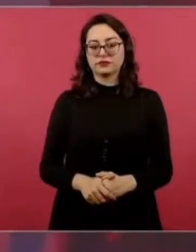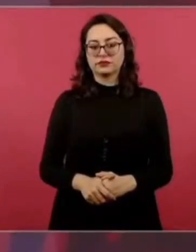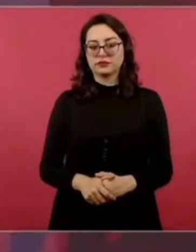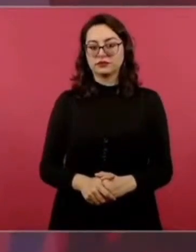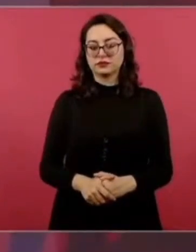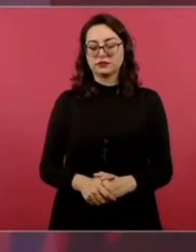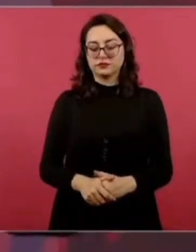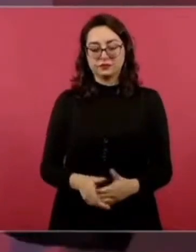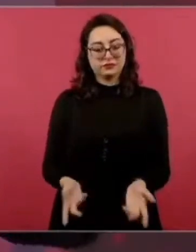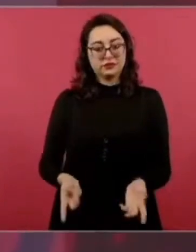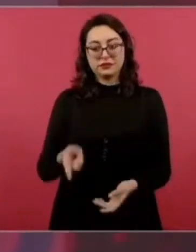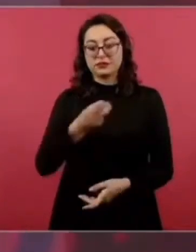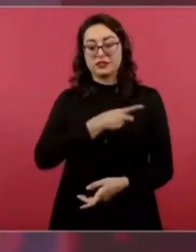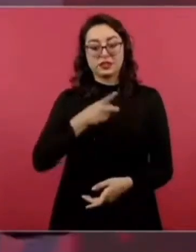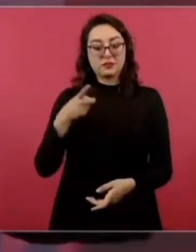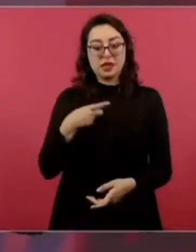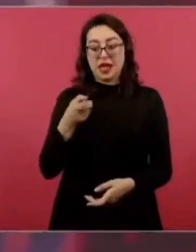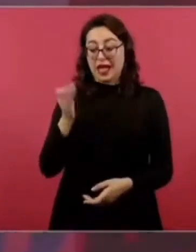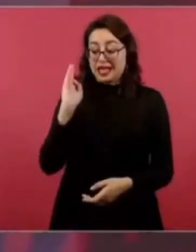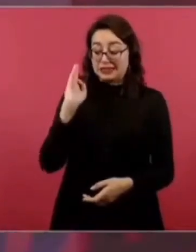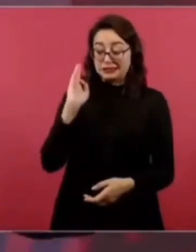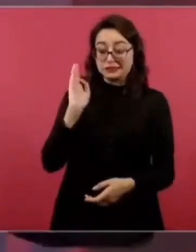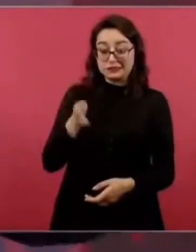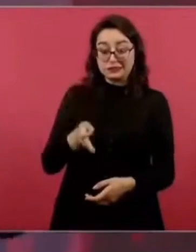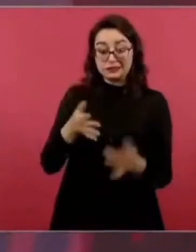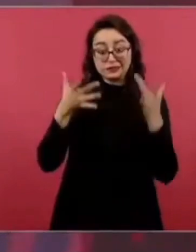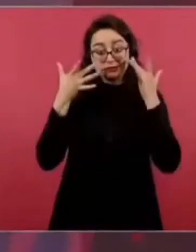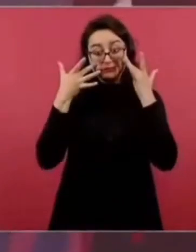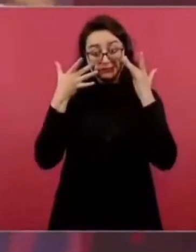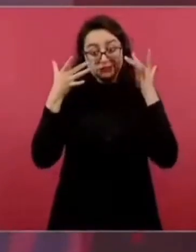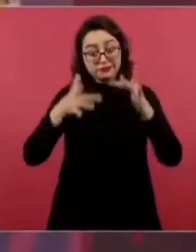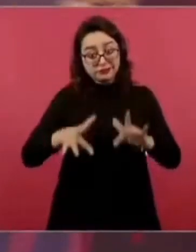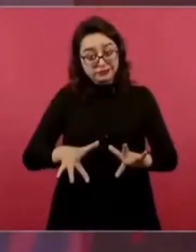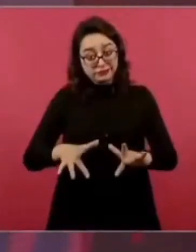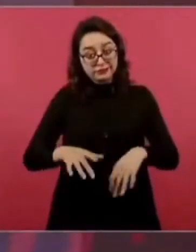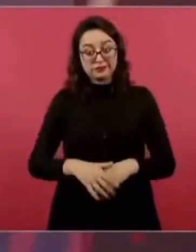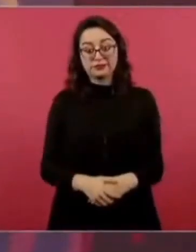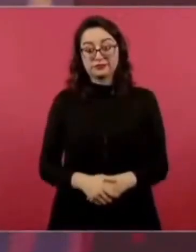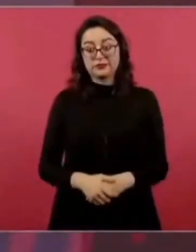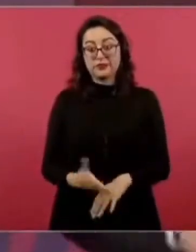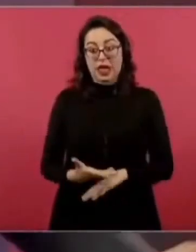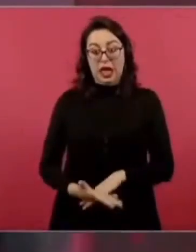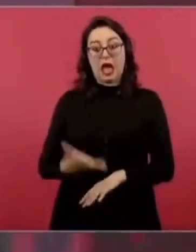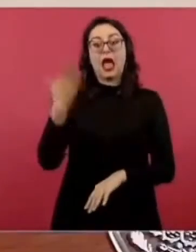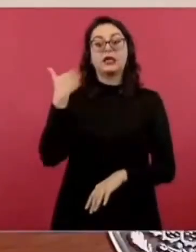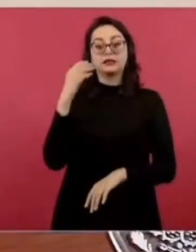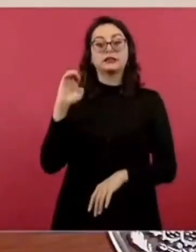pues ya no está Salinas ni están los políticos